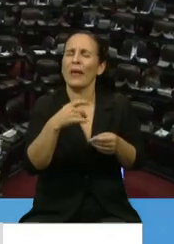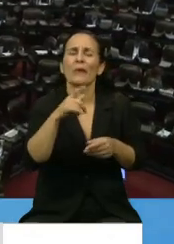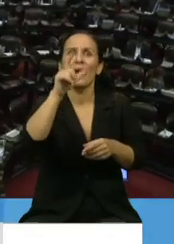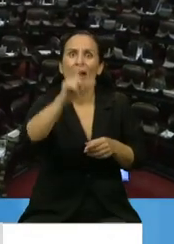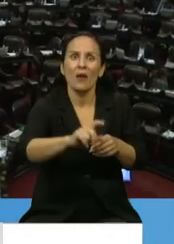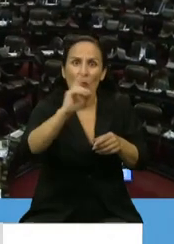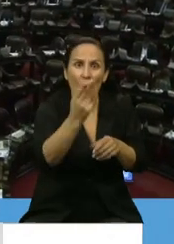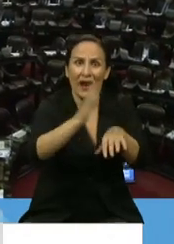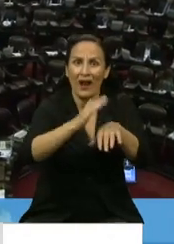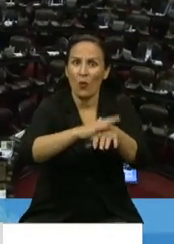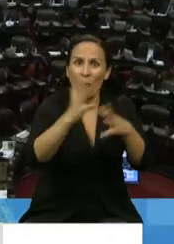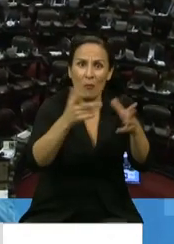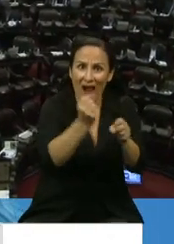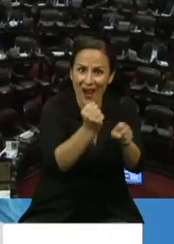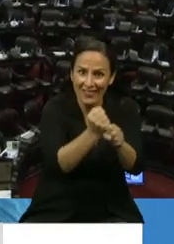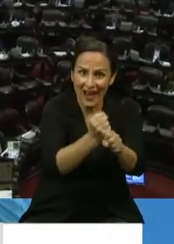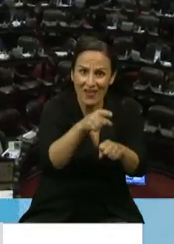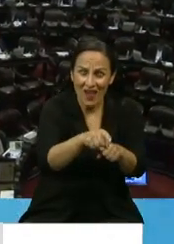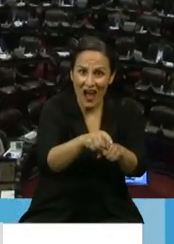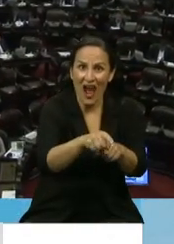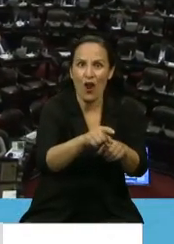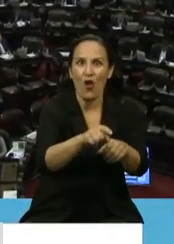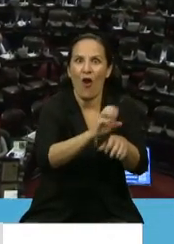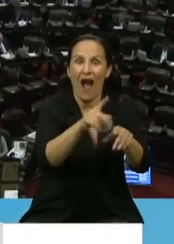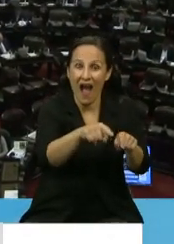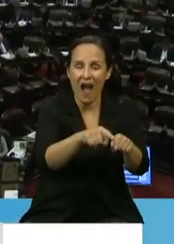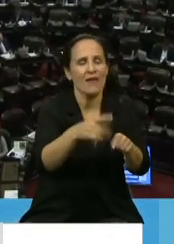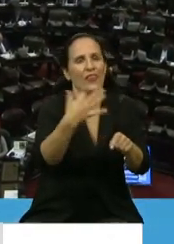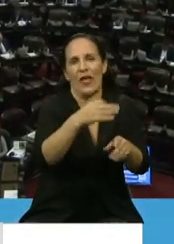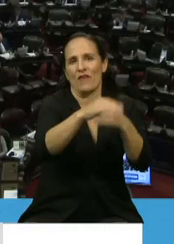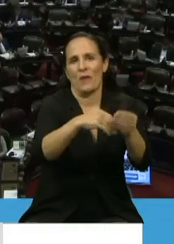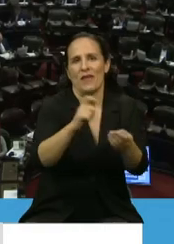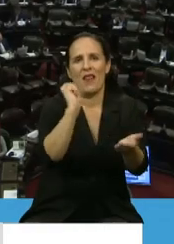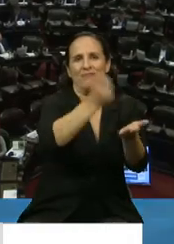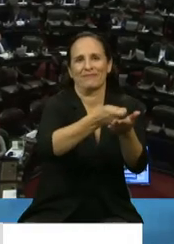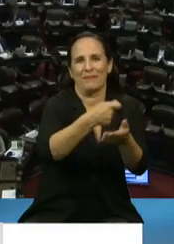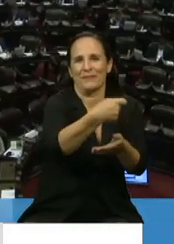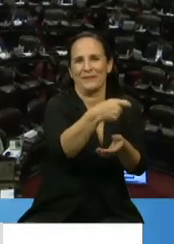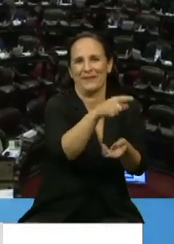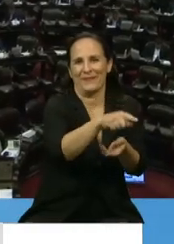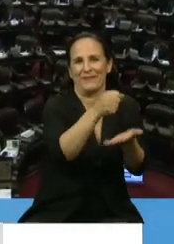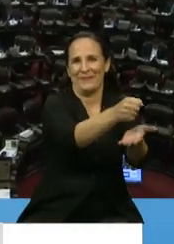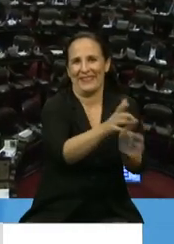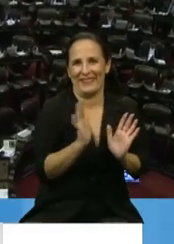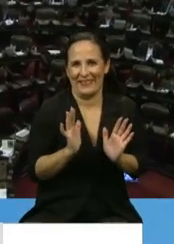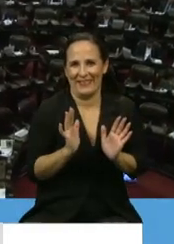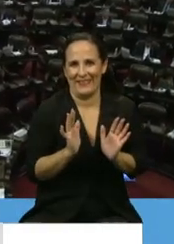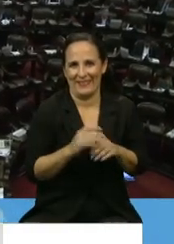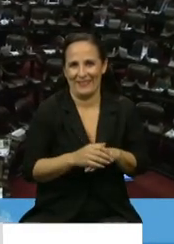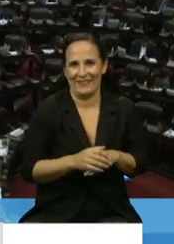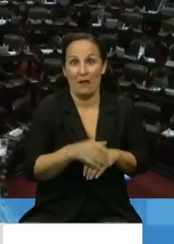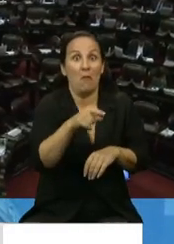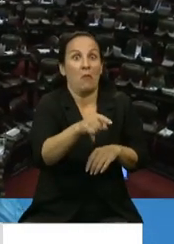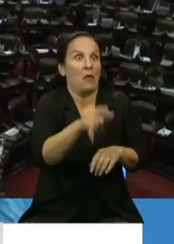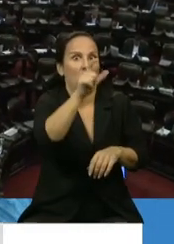hubieran fallecido estando la primera línea de fuego en la pena que en aquellos donde se arriesgaba la vida por el conjunto